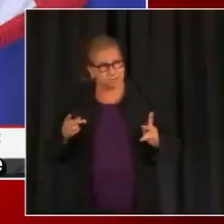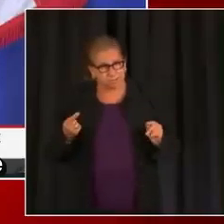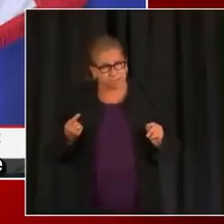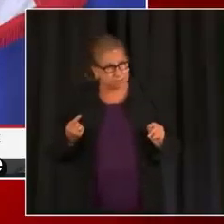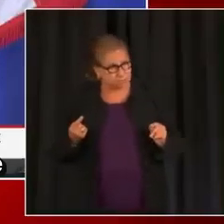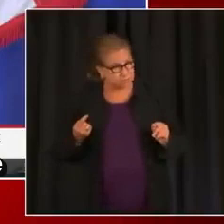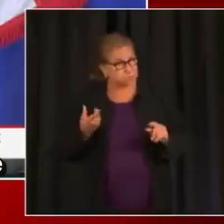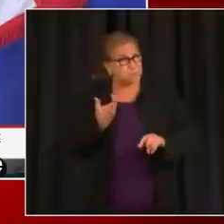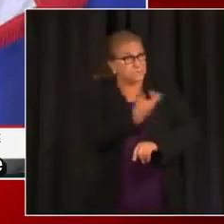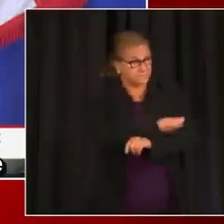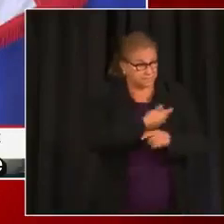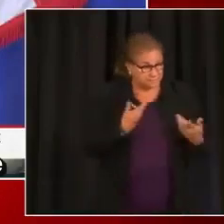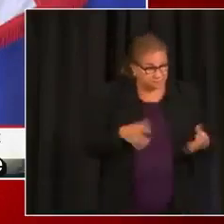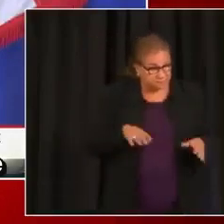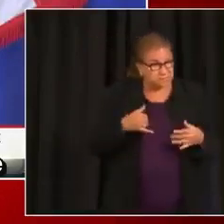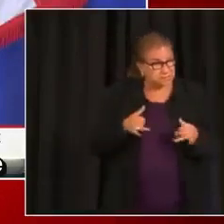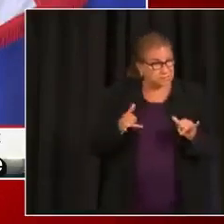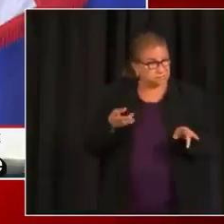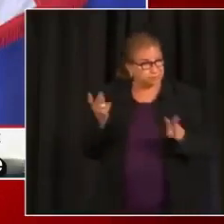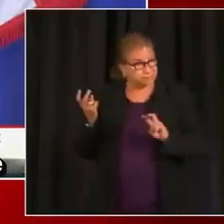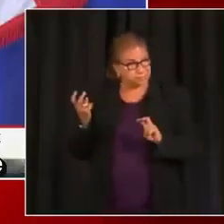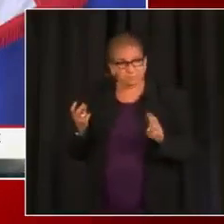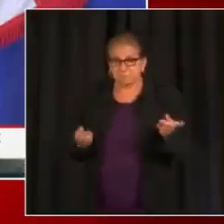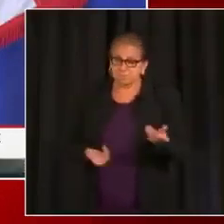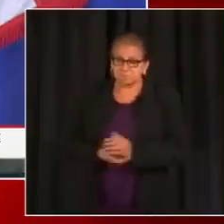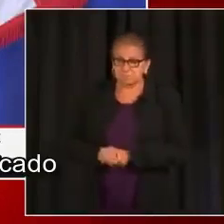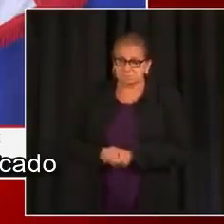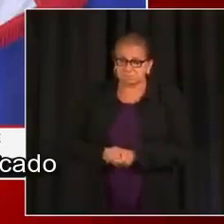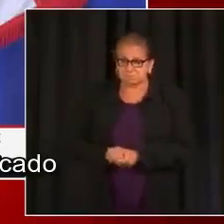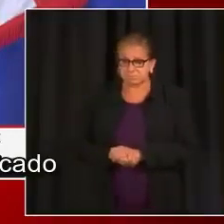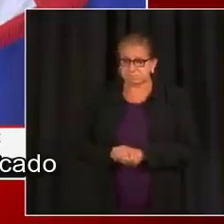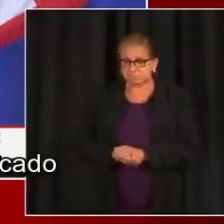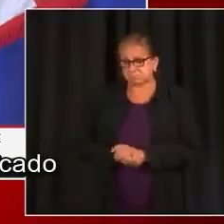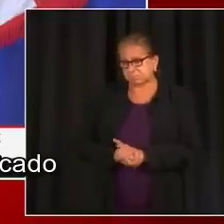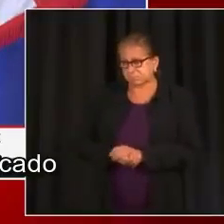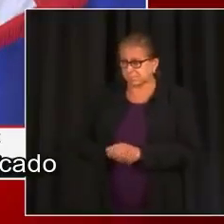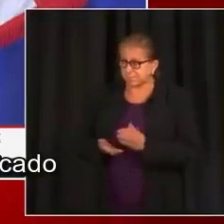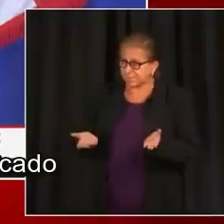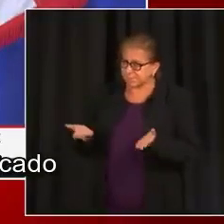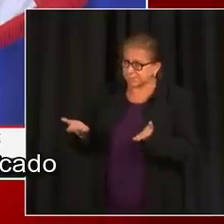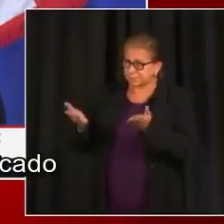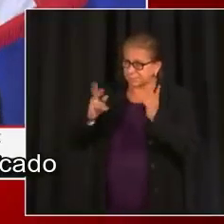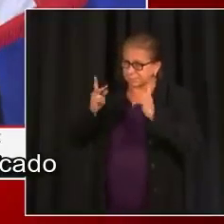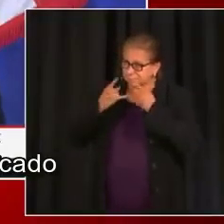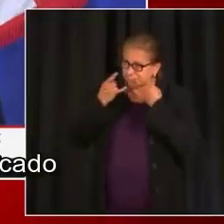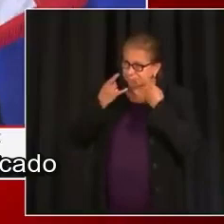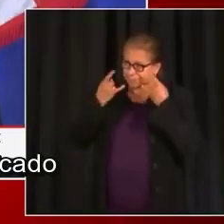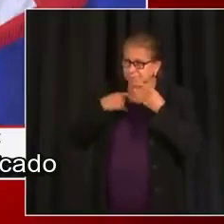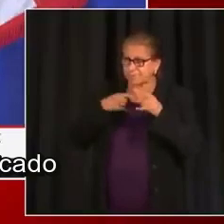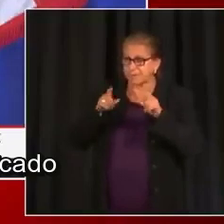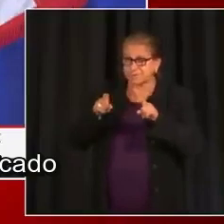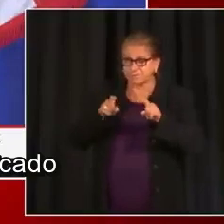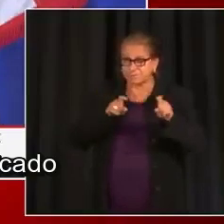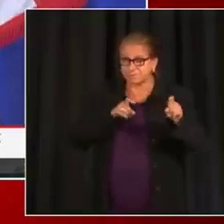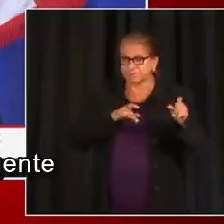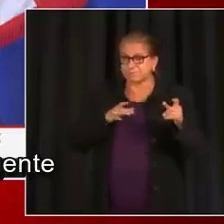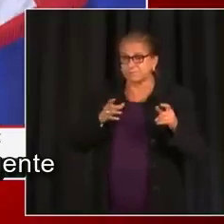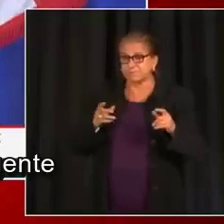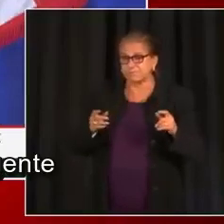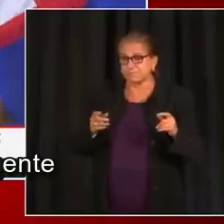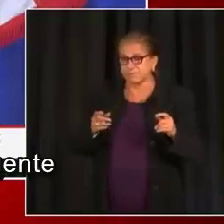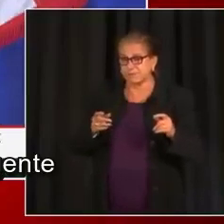¿Hay preocupación de que la gente no se esté haciendo la prueba o qué? Bueno, sin duda alguna, y lo hemos recalcado en la última semana,